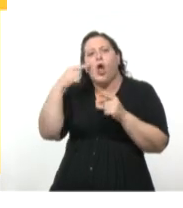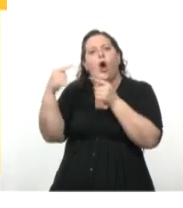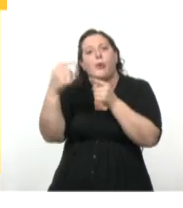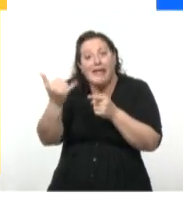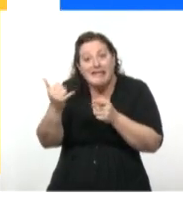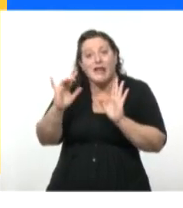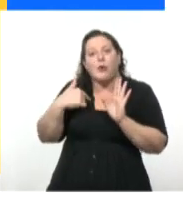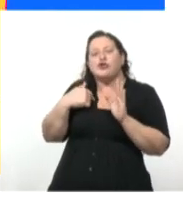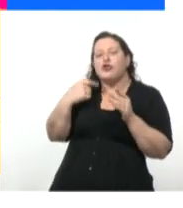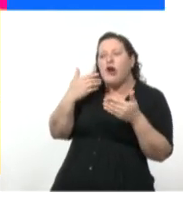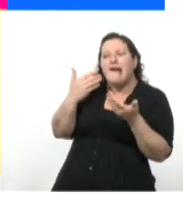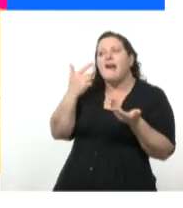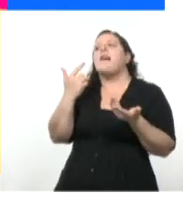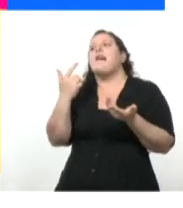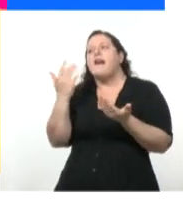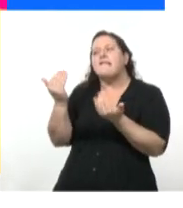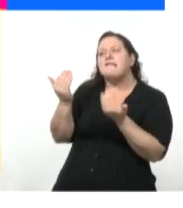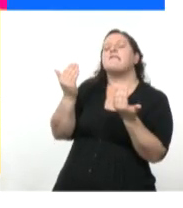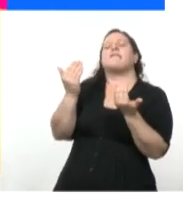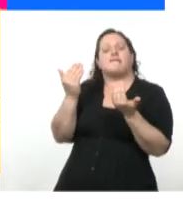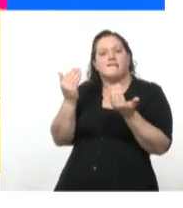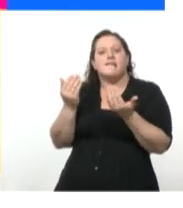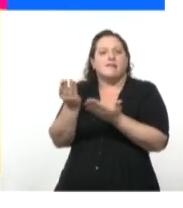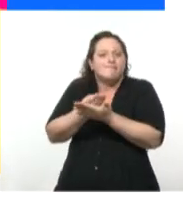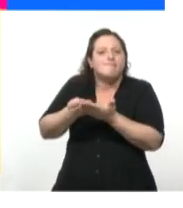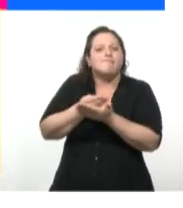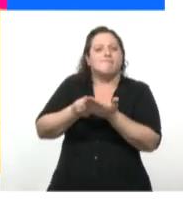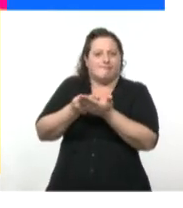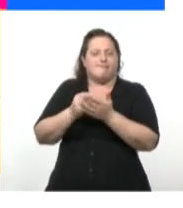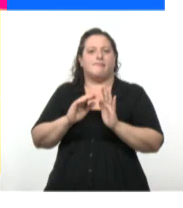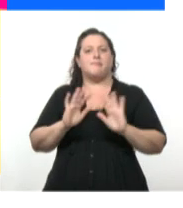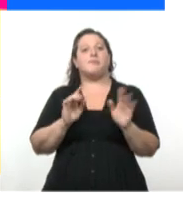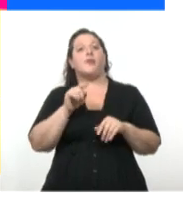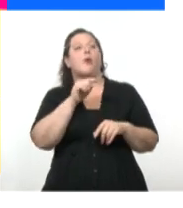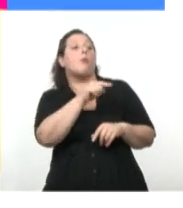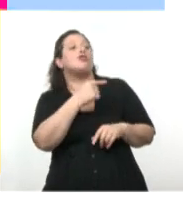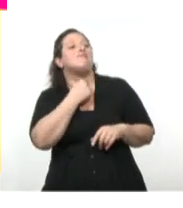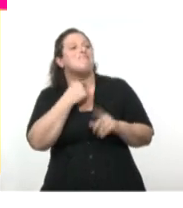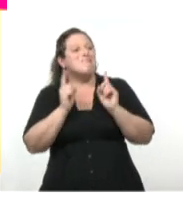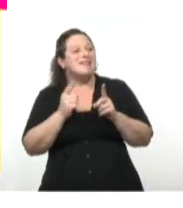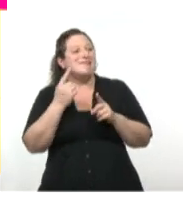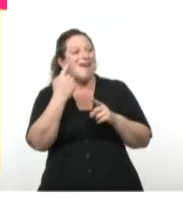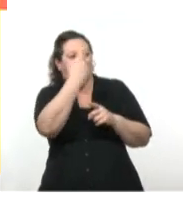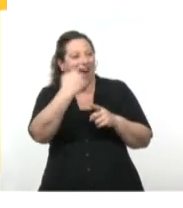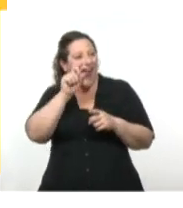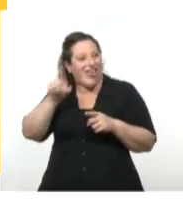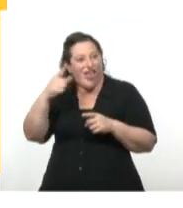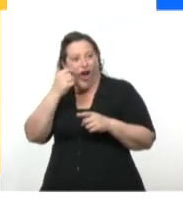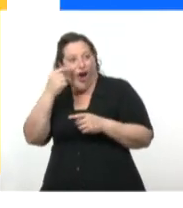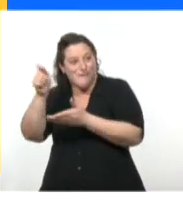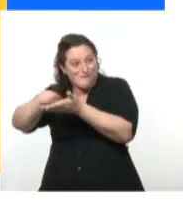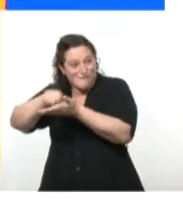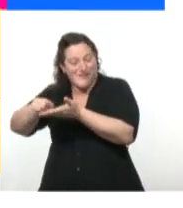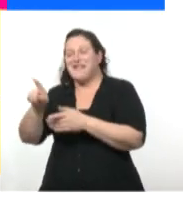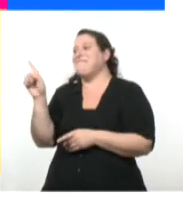comunicar. ¿No intentaste ponerle la cara de la guionista? ¿O sí? No, quizá lo hubiera hecho si no me hubiera ganado de